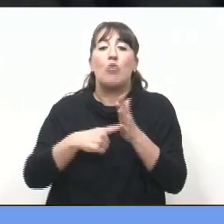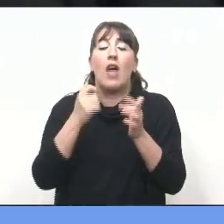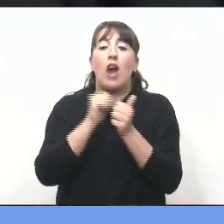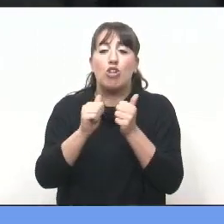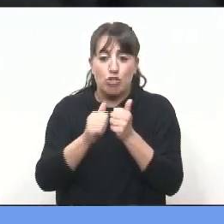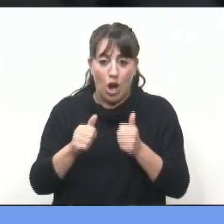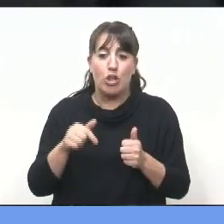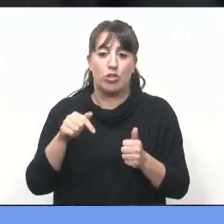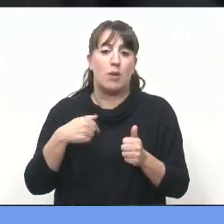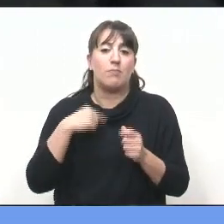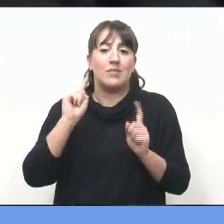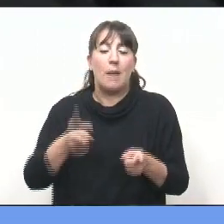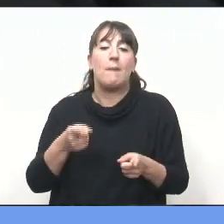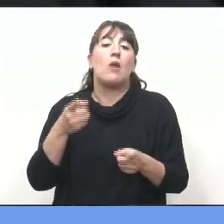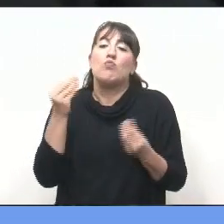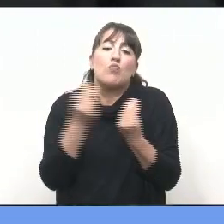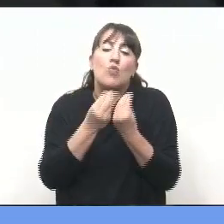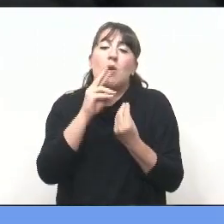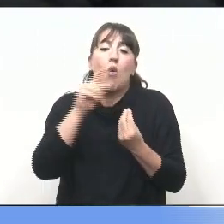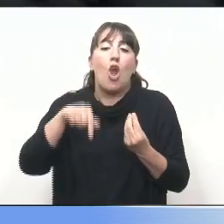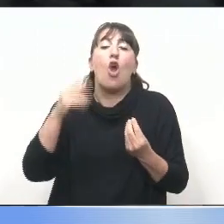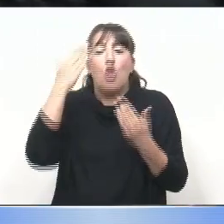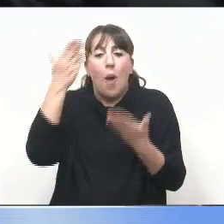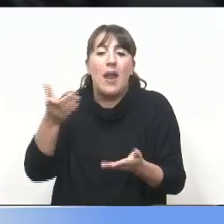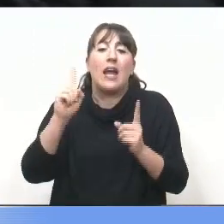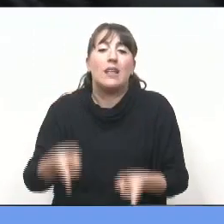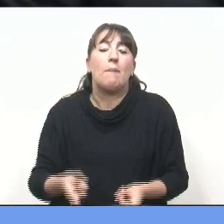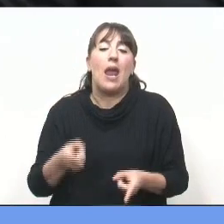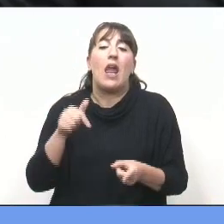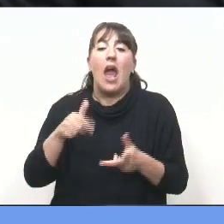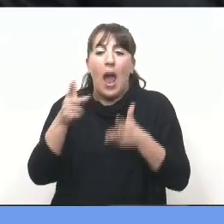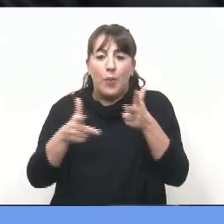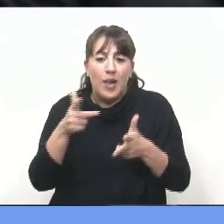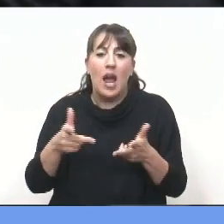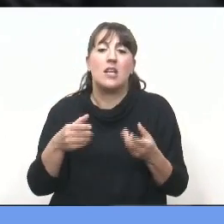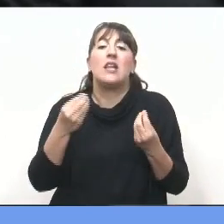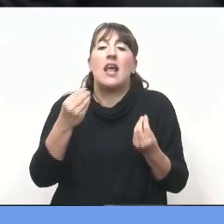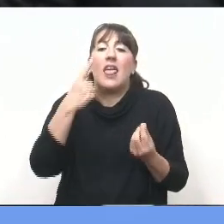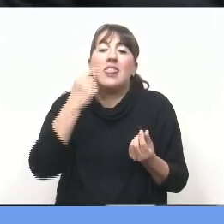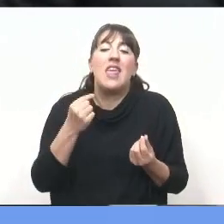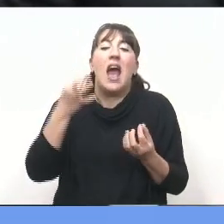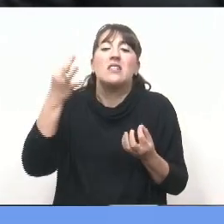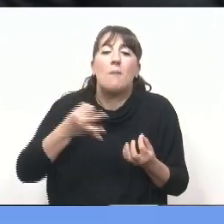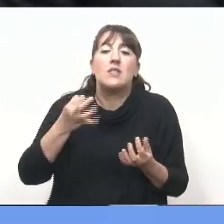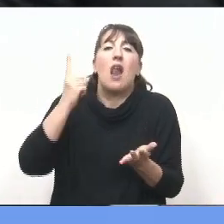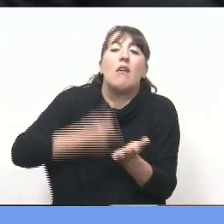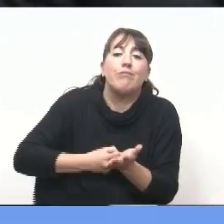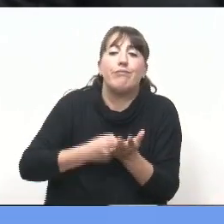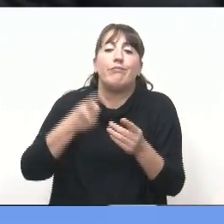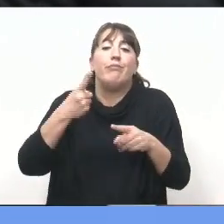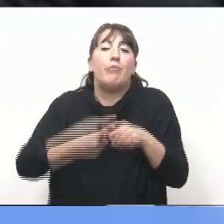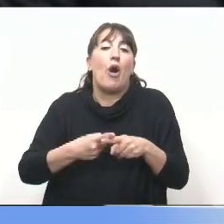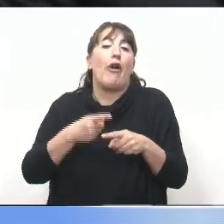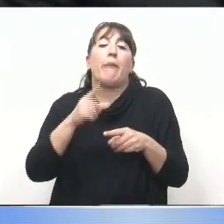hoy que vamos a homenajear a tantas mujeres, hoy que vamos a hablar de días especiales para mujeres de la